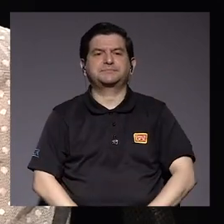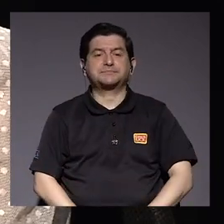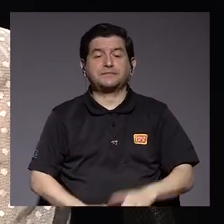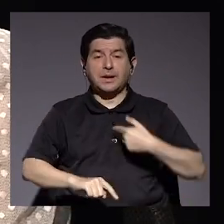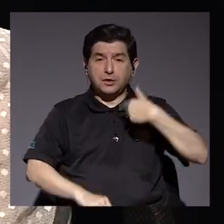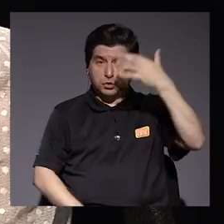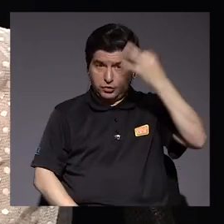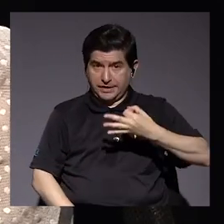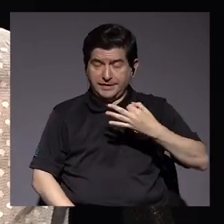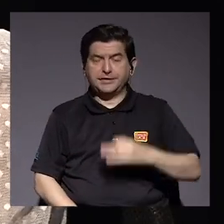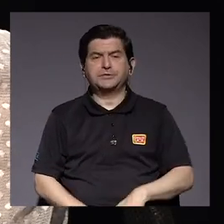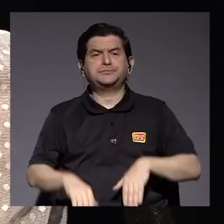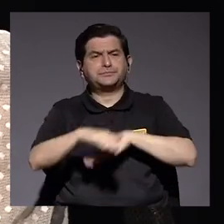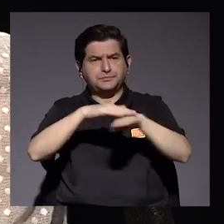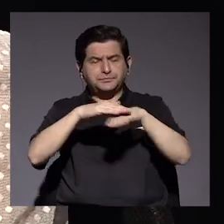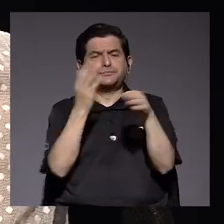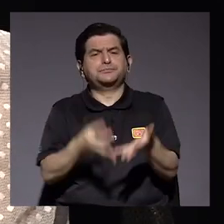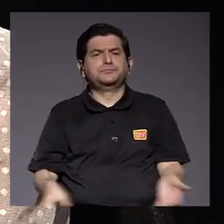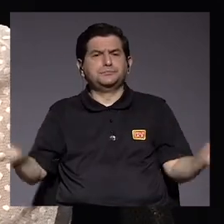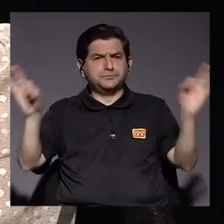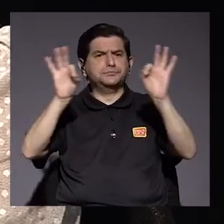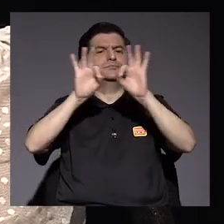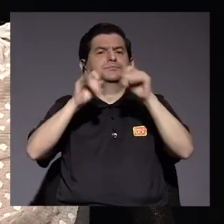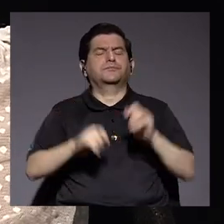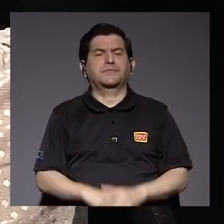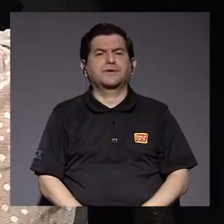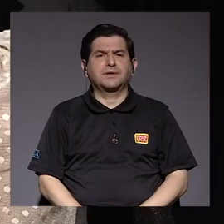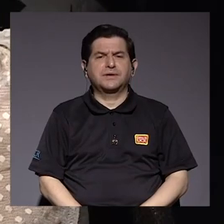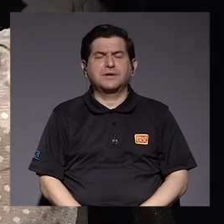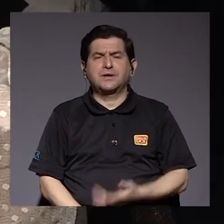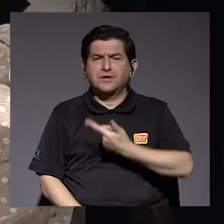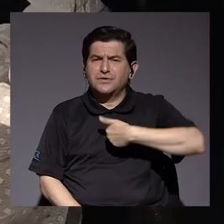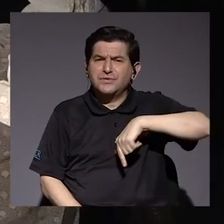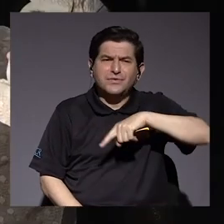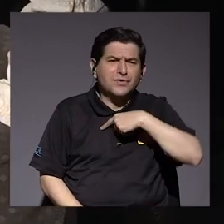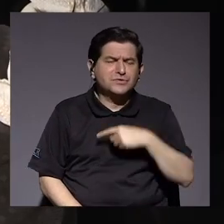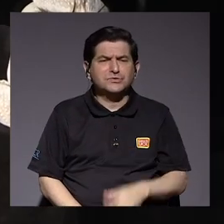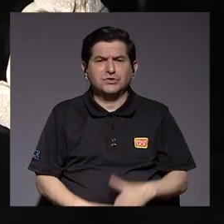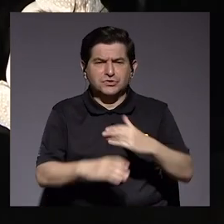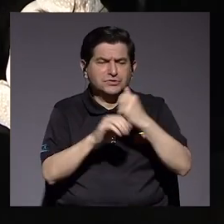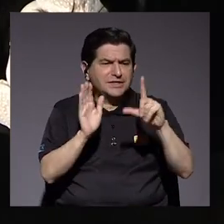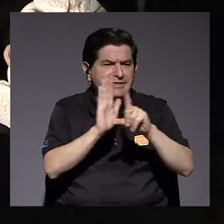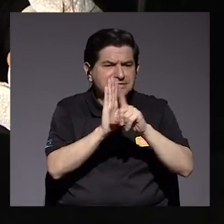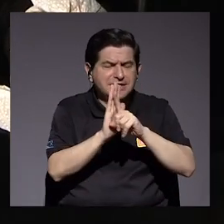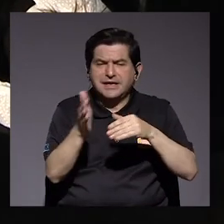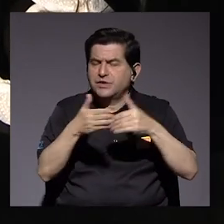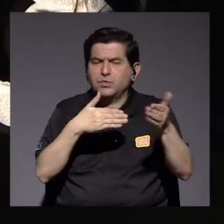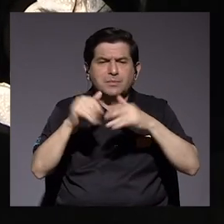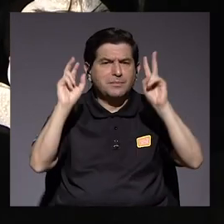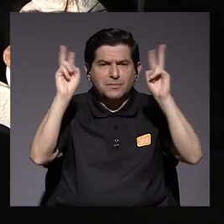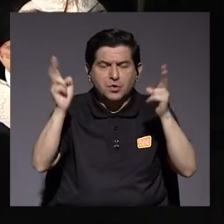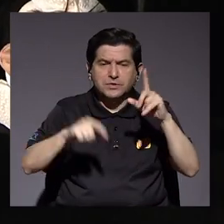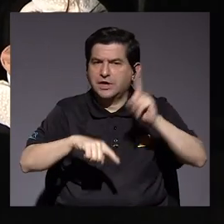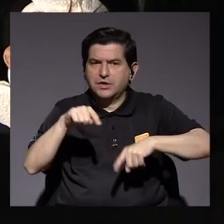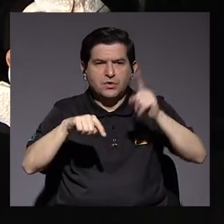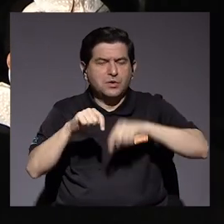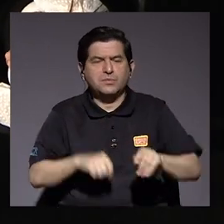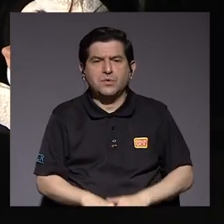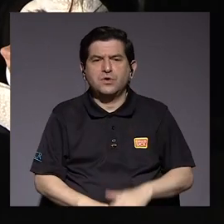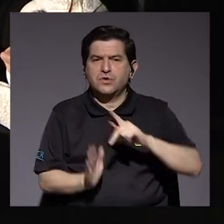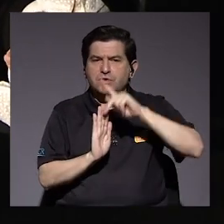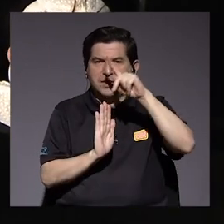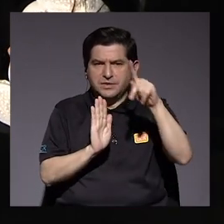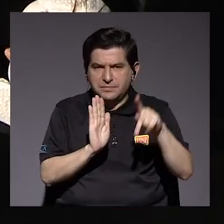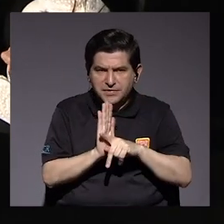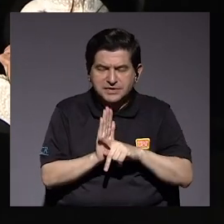Pero yo creo que lo básico y lo fundamental es que por más que estemos legislando sobre el tema que sea, no podemos dejar nuestros principios,